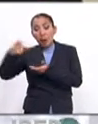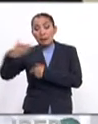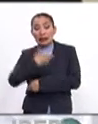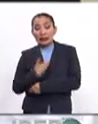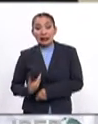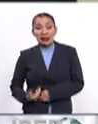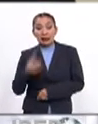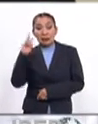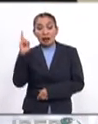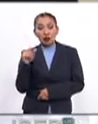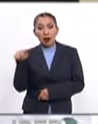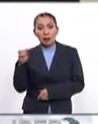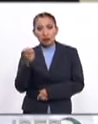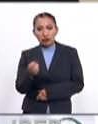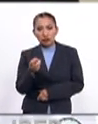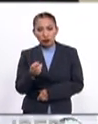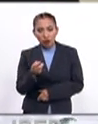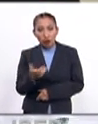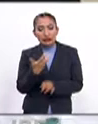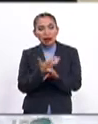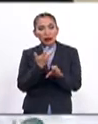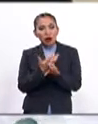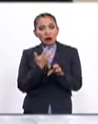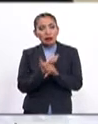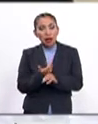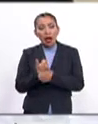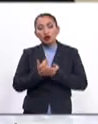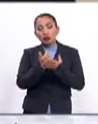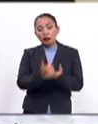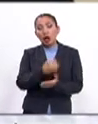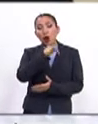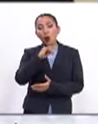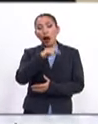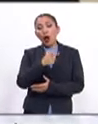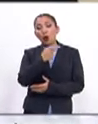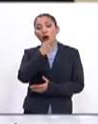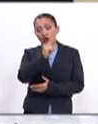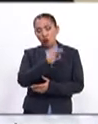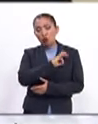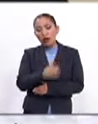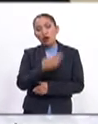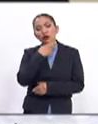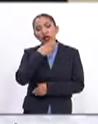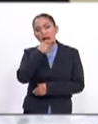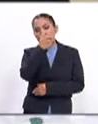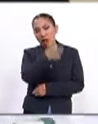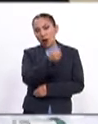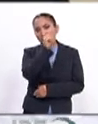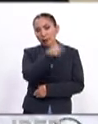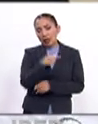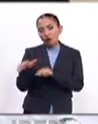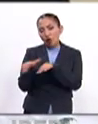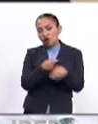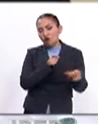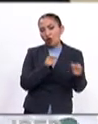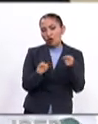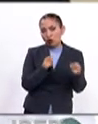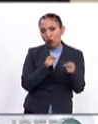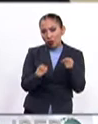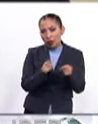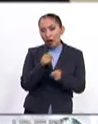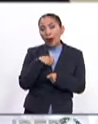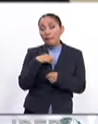presidente Nicolás Maduro. Por ello, Estados Unidos permitirá a Juan Guaidó acceder a los fondos que controla o que